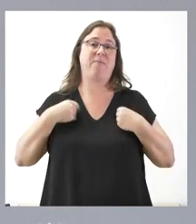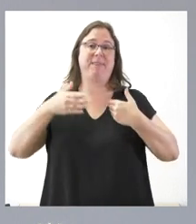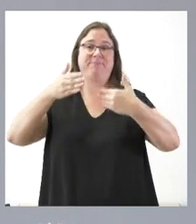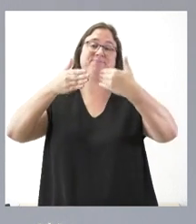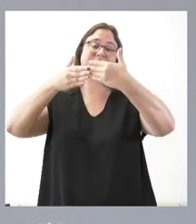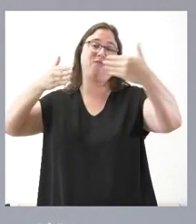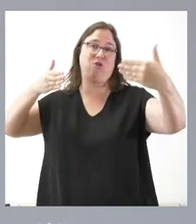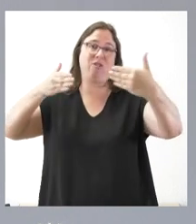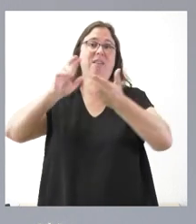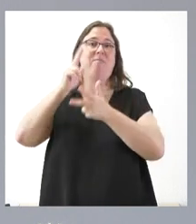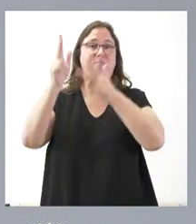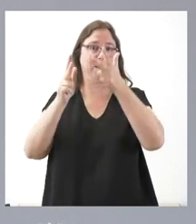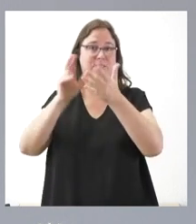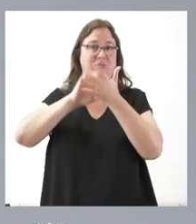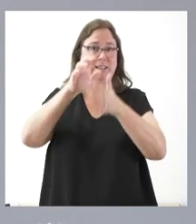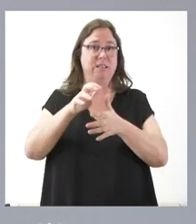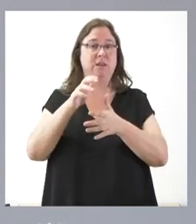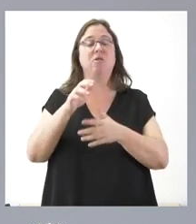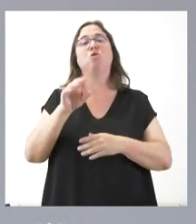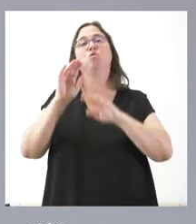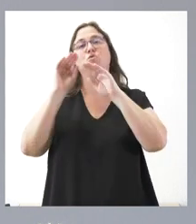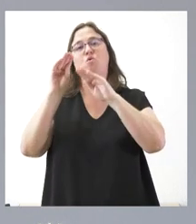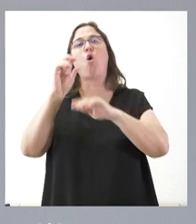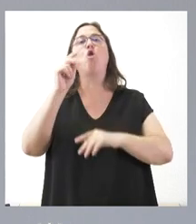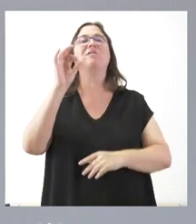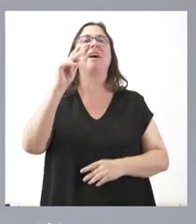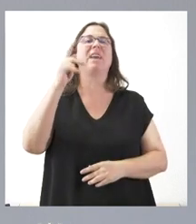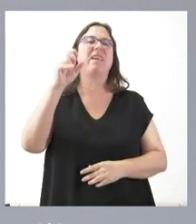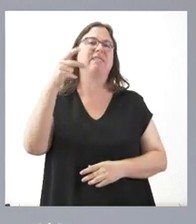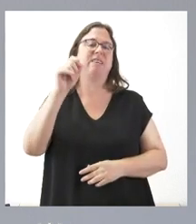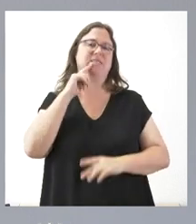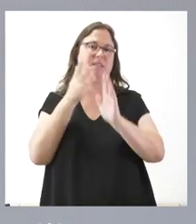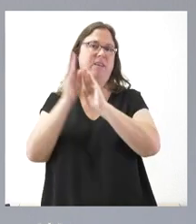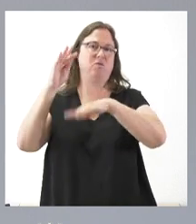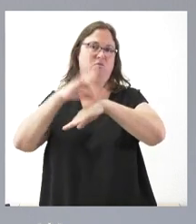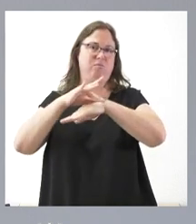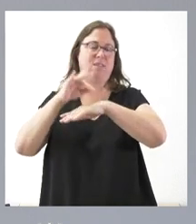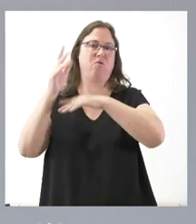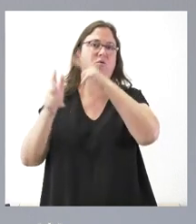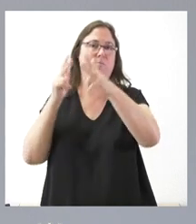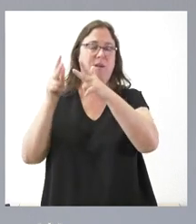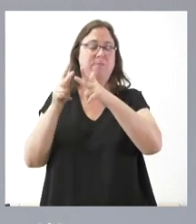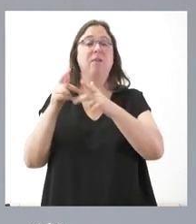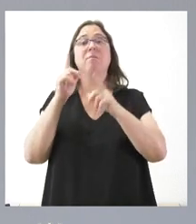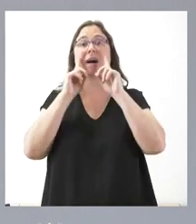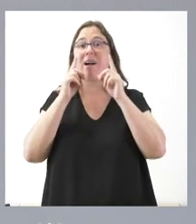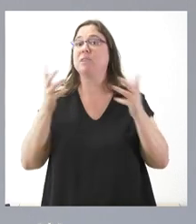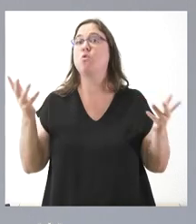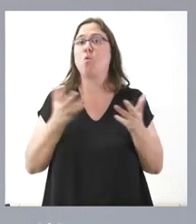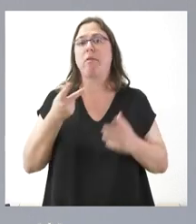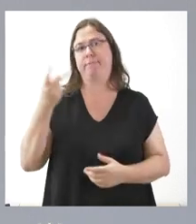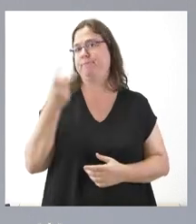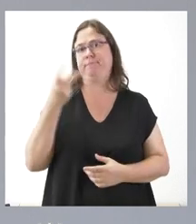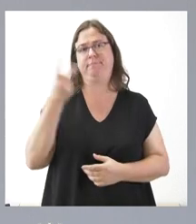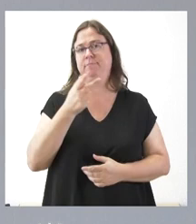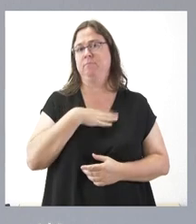Vasco de Castilla y León en Osaquidecha y, por último, el servicio de transporte sanitario de urgencias es mutuo, que puede beneficiar tanto